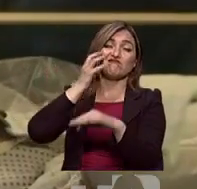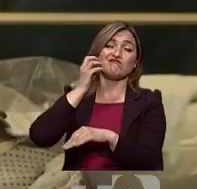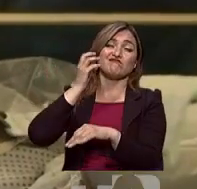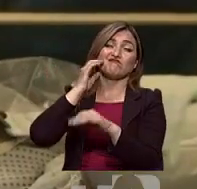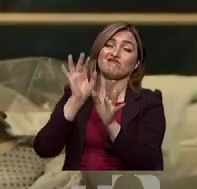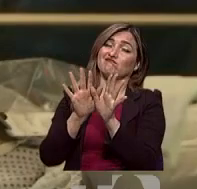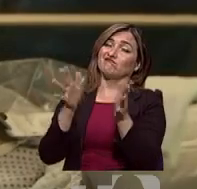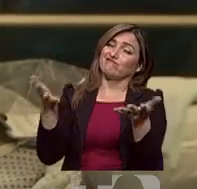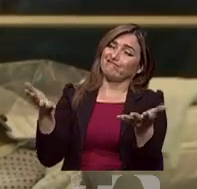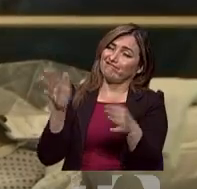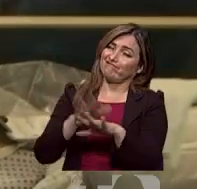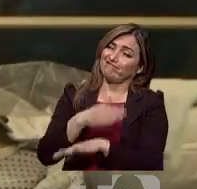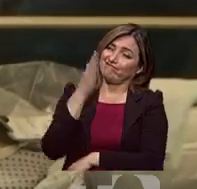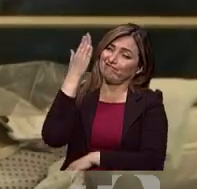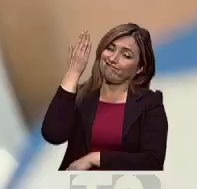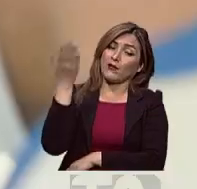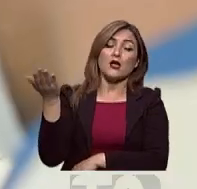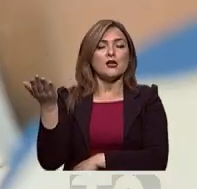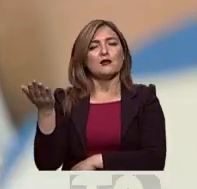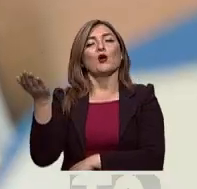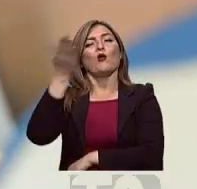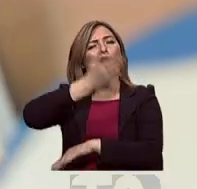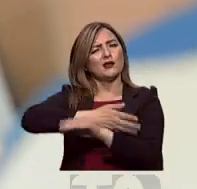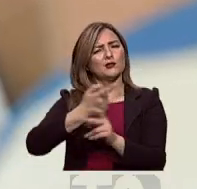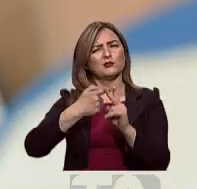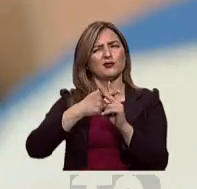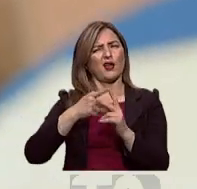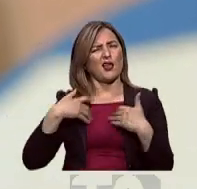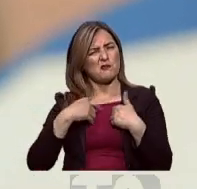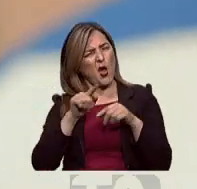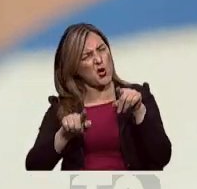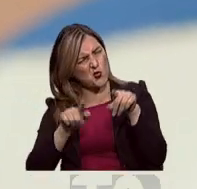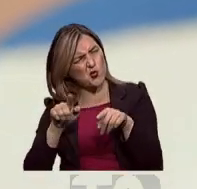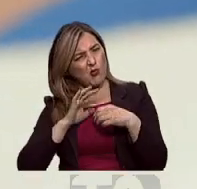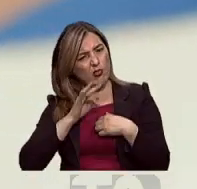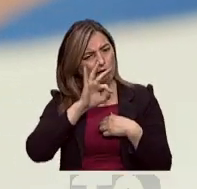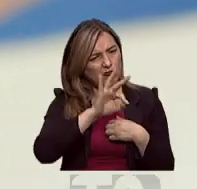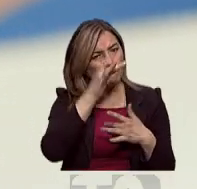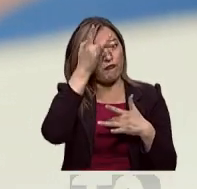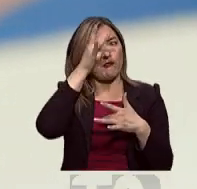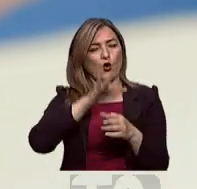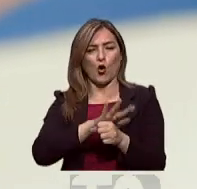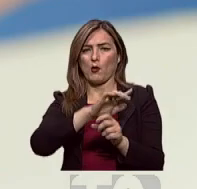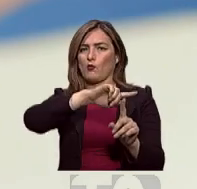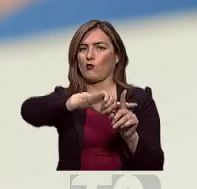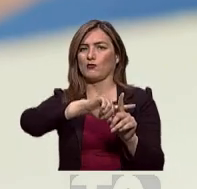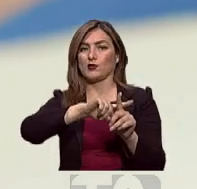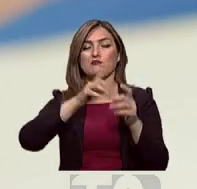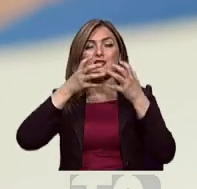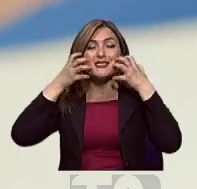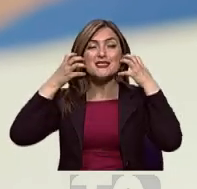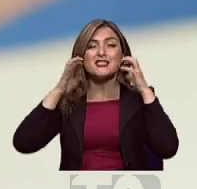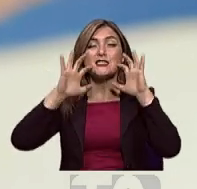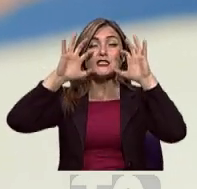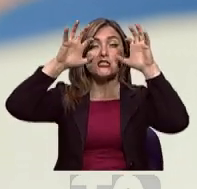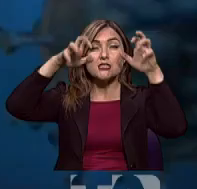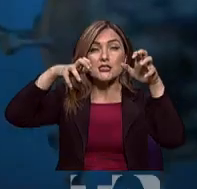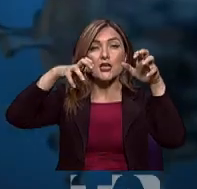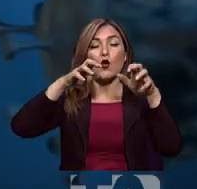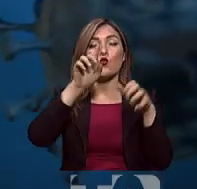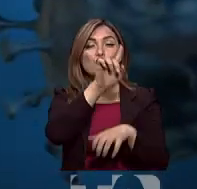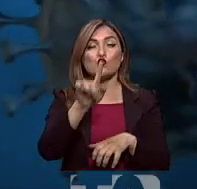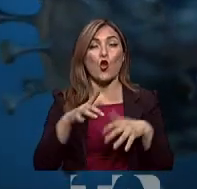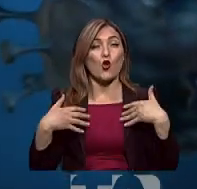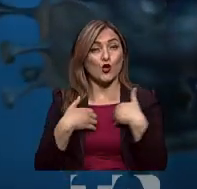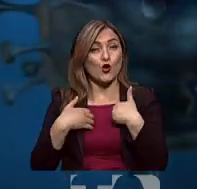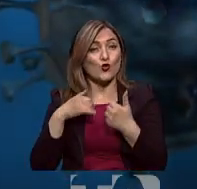global. Sin embargo, desde el inicio supimos de animales que se podían contagiar con el virus del SARS-CoV-2, un tigre de un zoológico de Nueva York y demás casos.